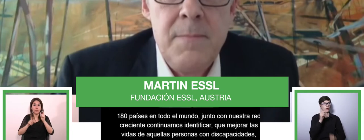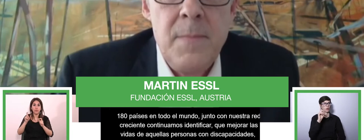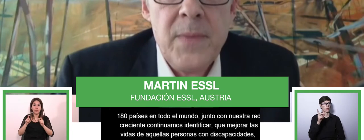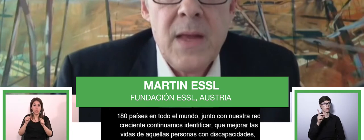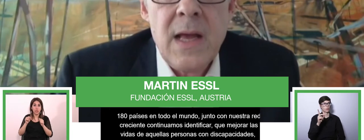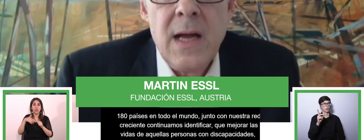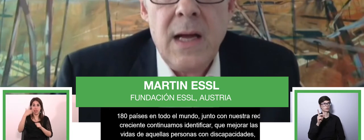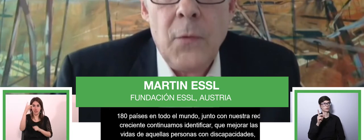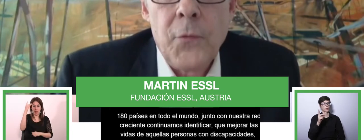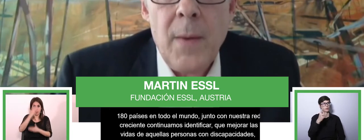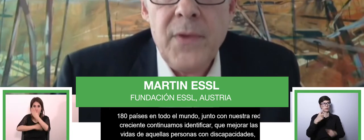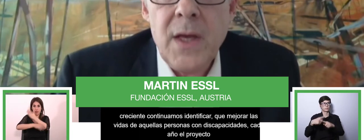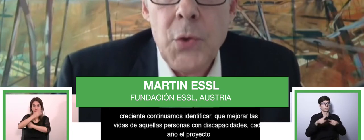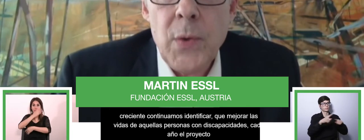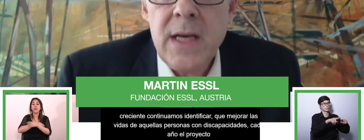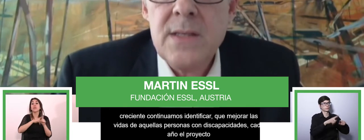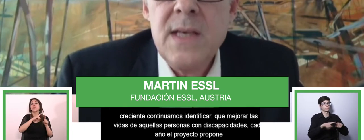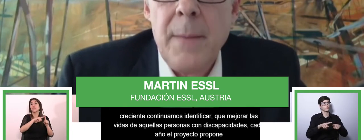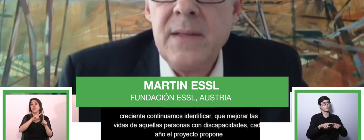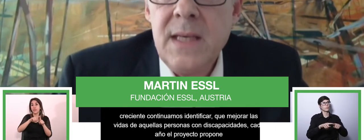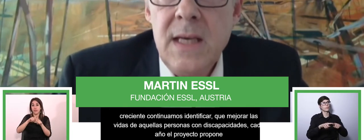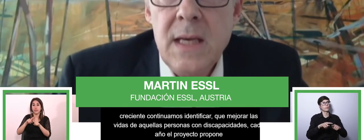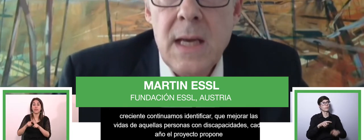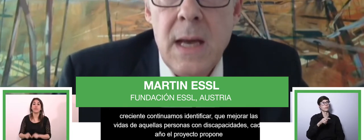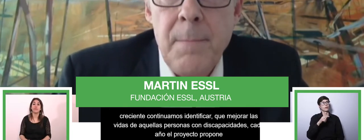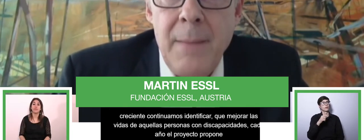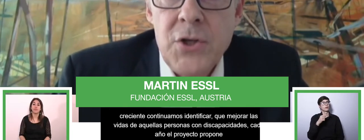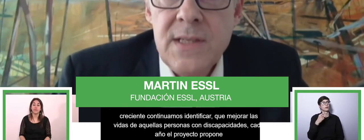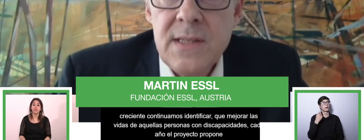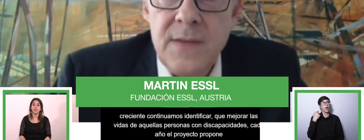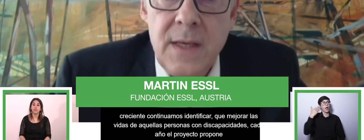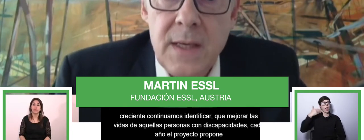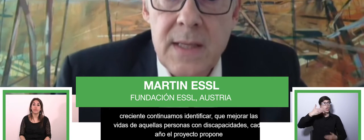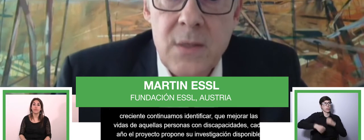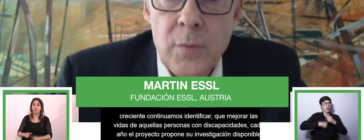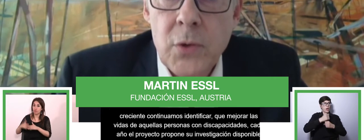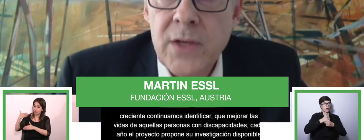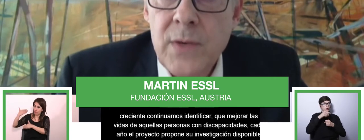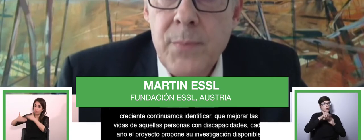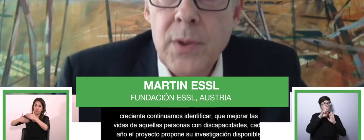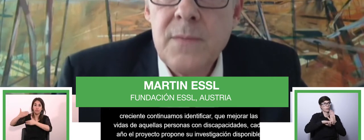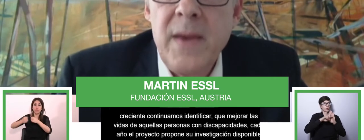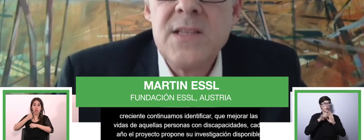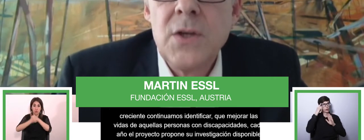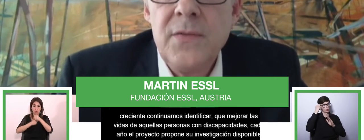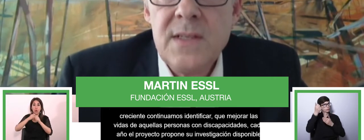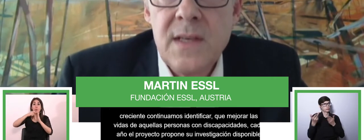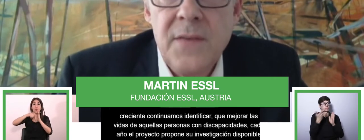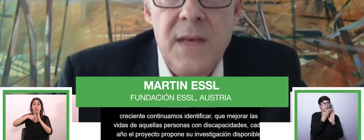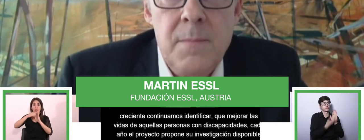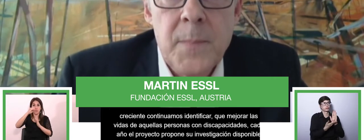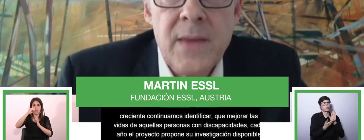disponible de tal equipos de las Naciones Unidas, publica los